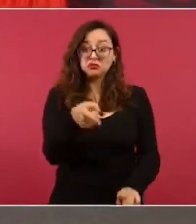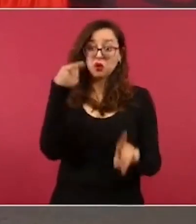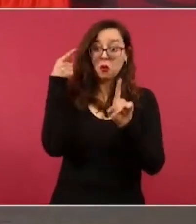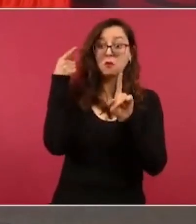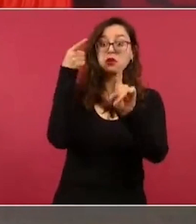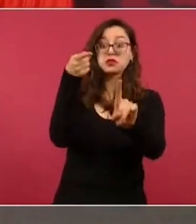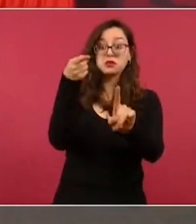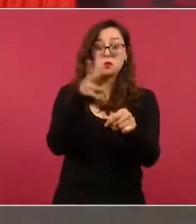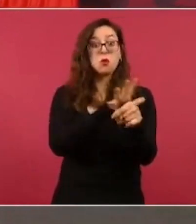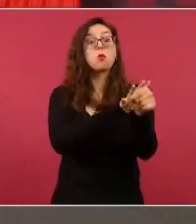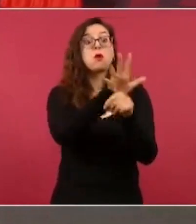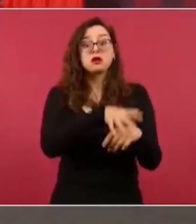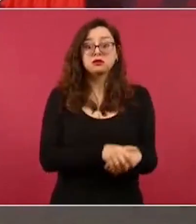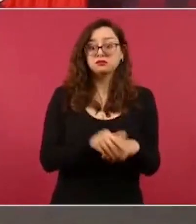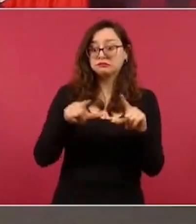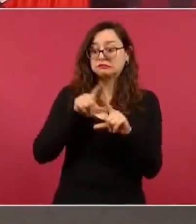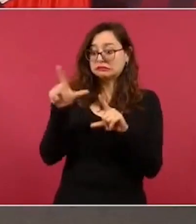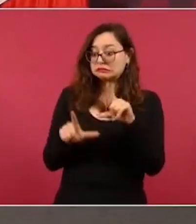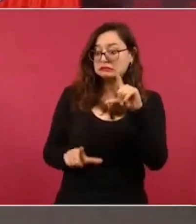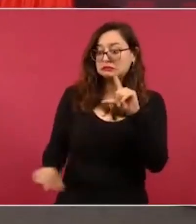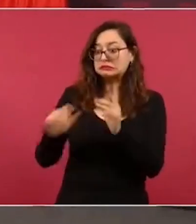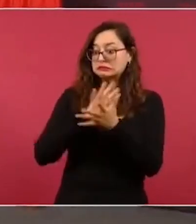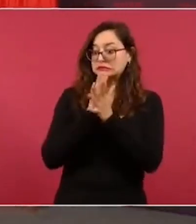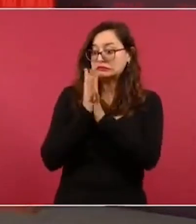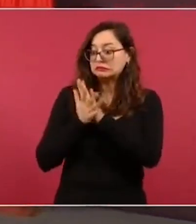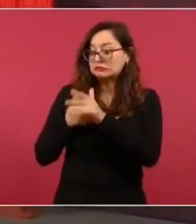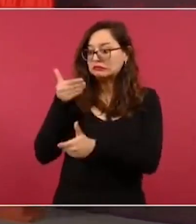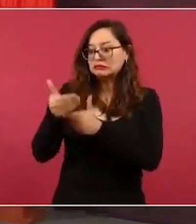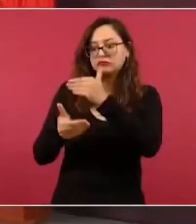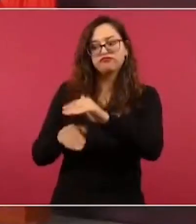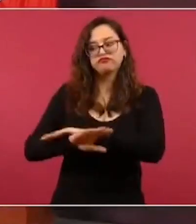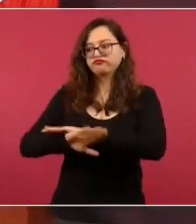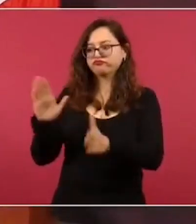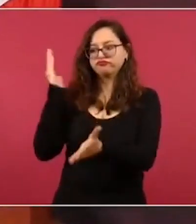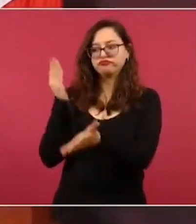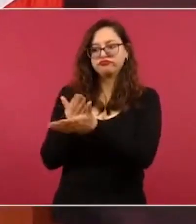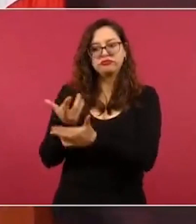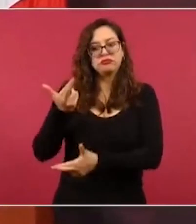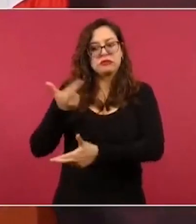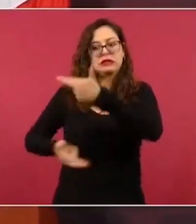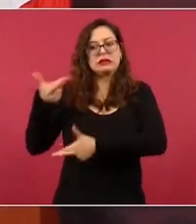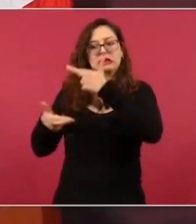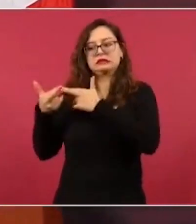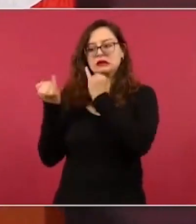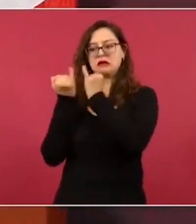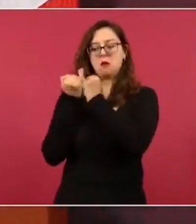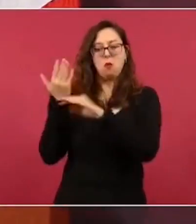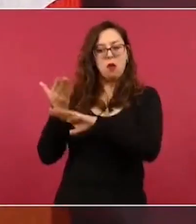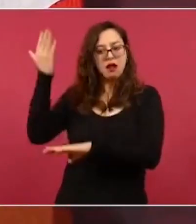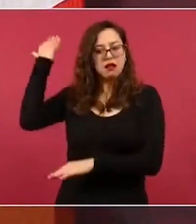también participará en las elecciones para renovar el Congreso, mientras que Marco Cortés, dirigente del PAN, indicó que dicho partido será quien